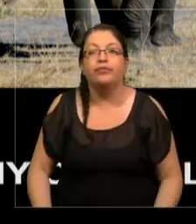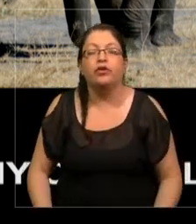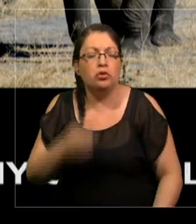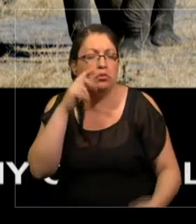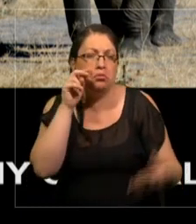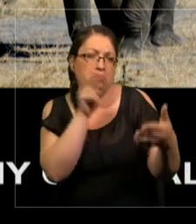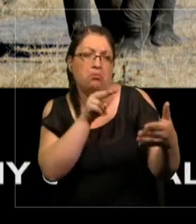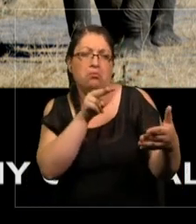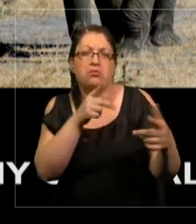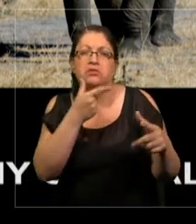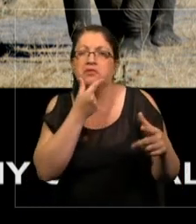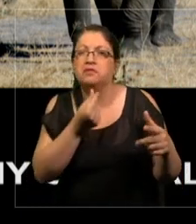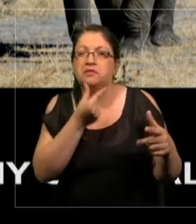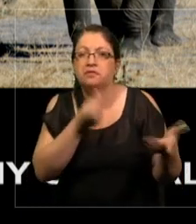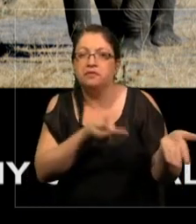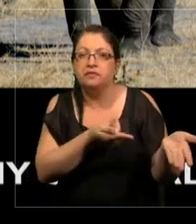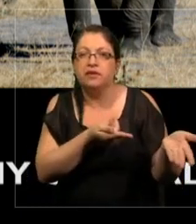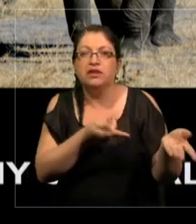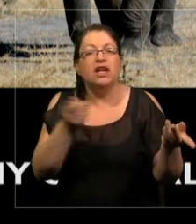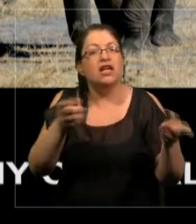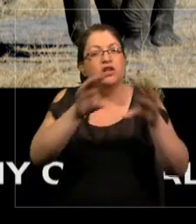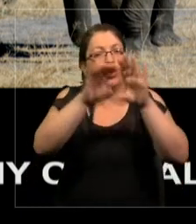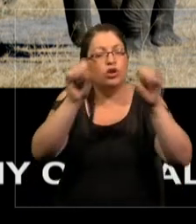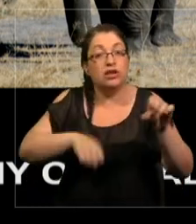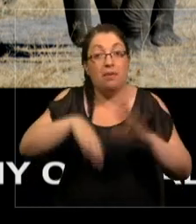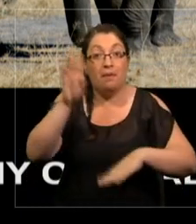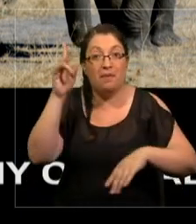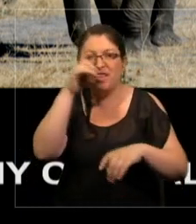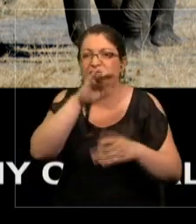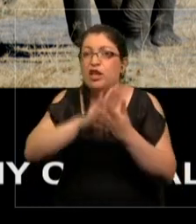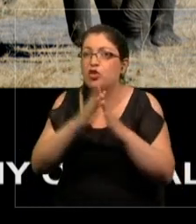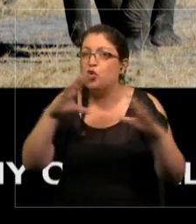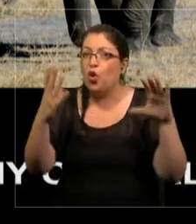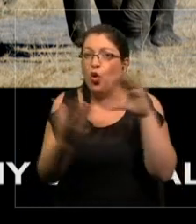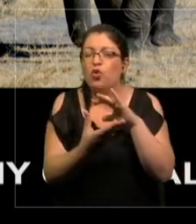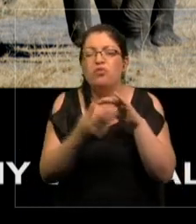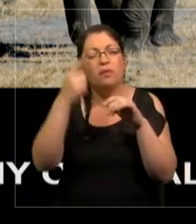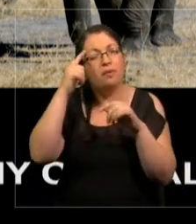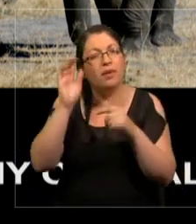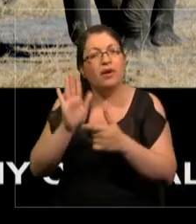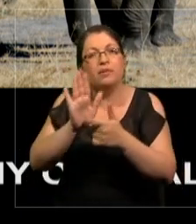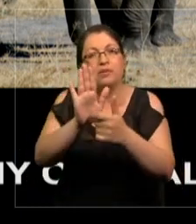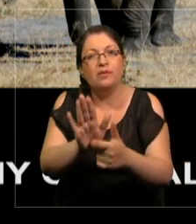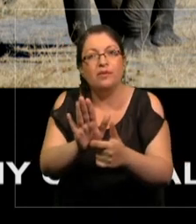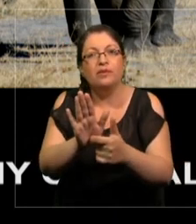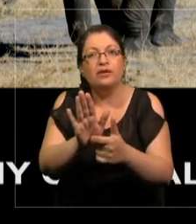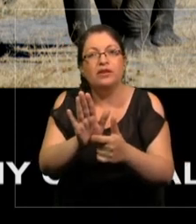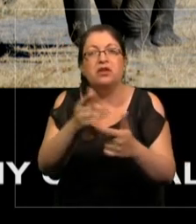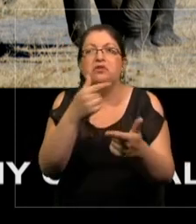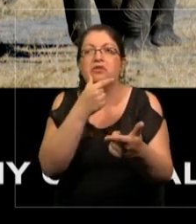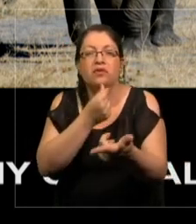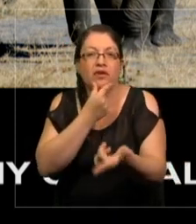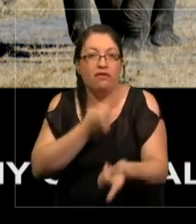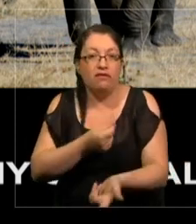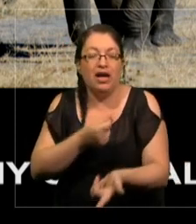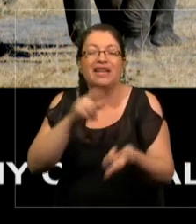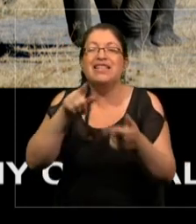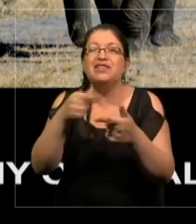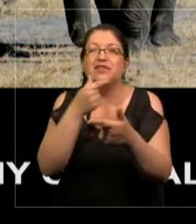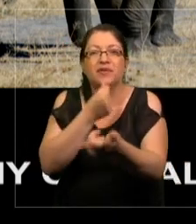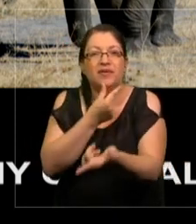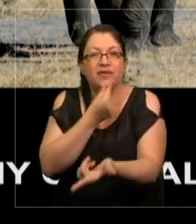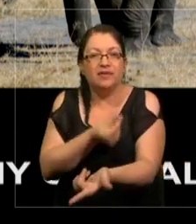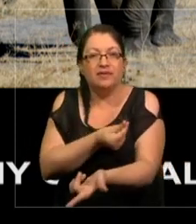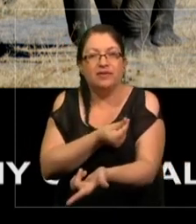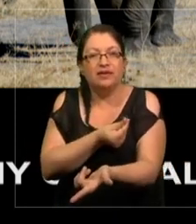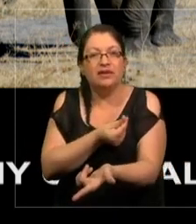simple. Este es el sistema más complejo del universo expresando gran simplicidad. Y esta simplicidad